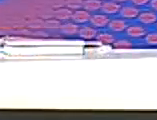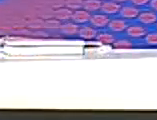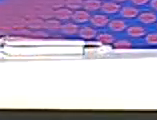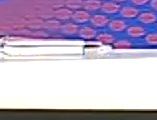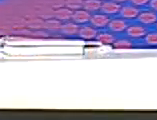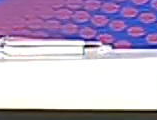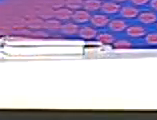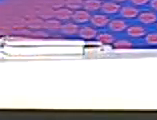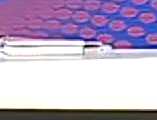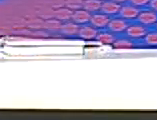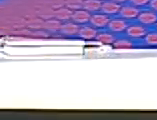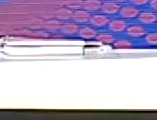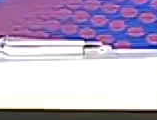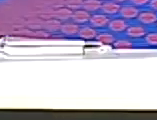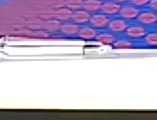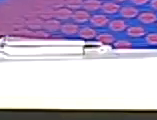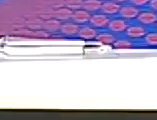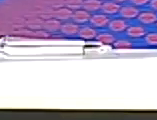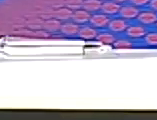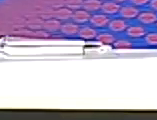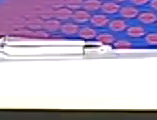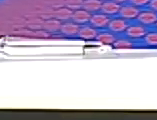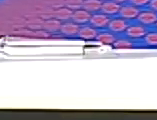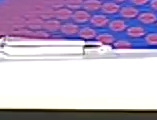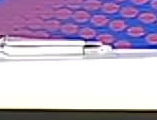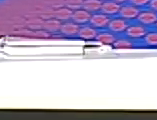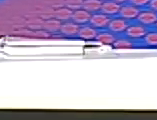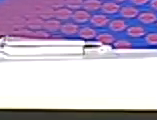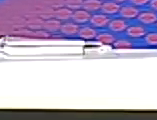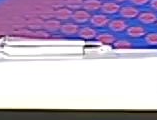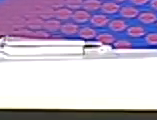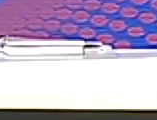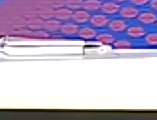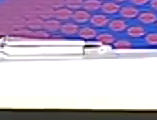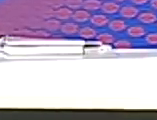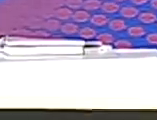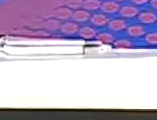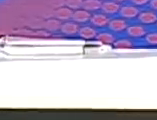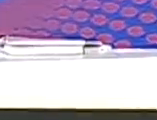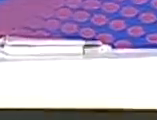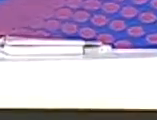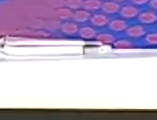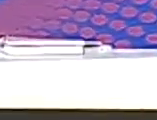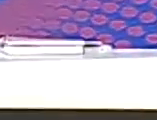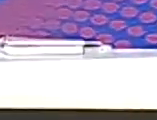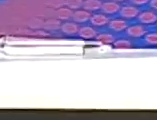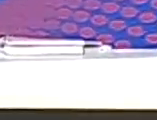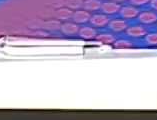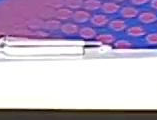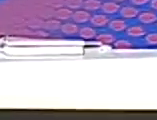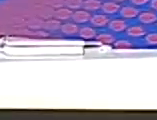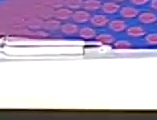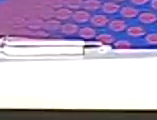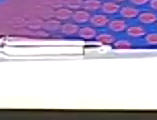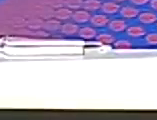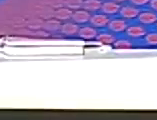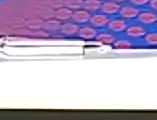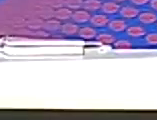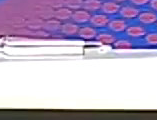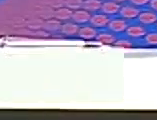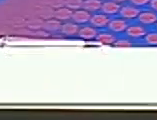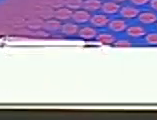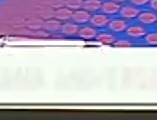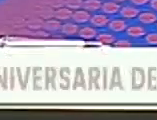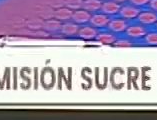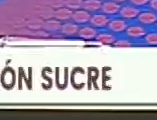tema Sueños y Esperanza, director o directora, mejor dicho, Zuli Rojas, ¿quién es